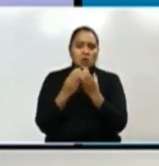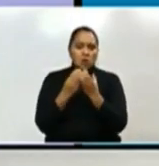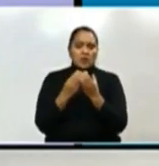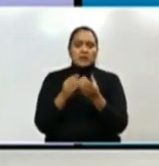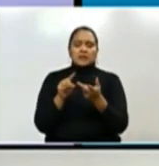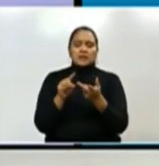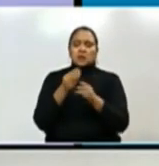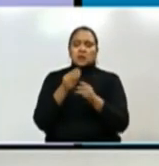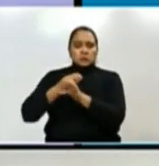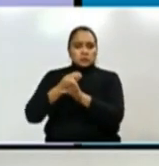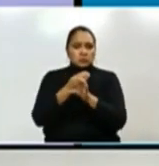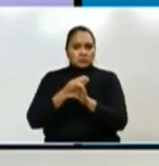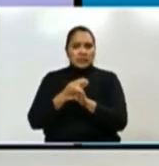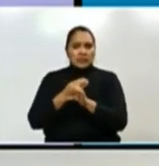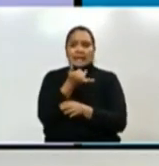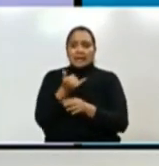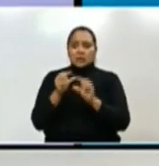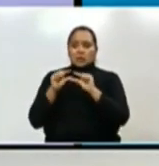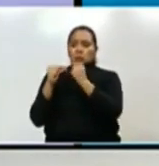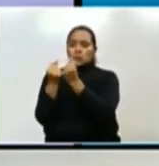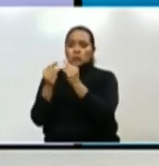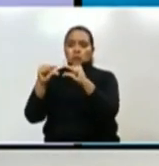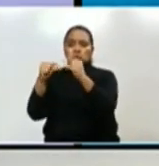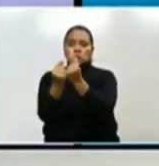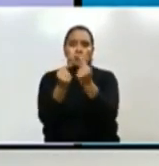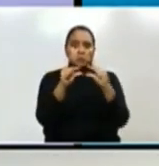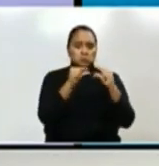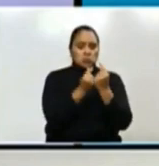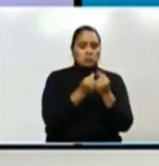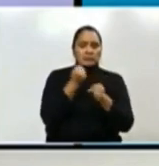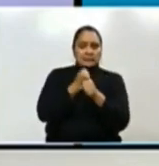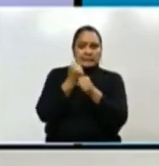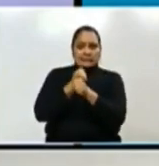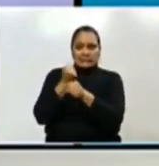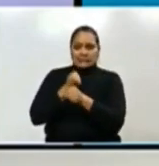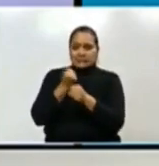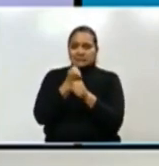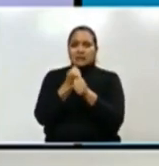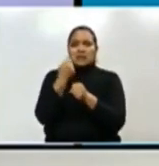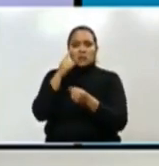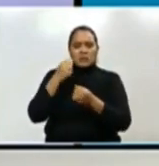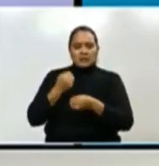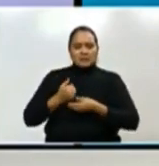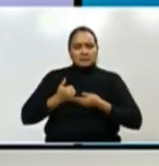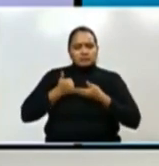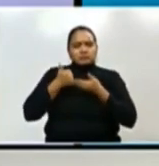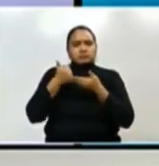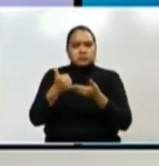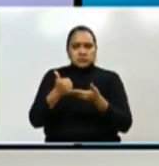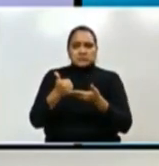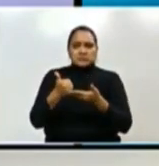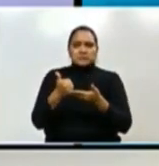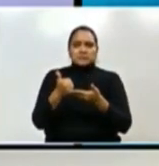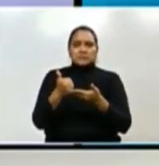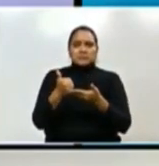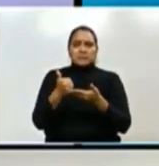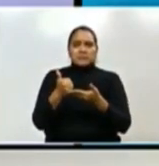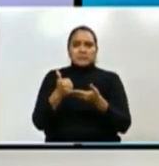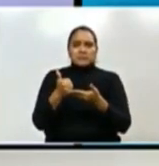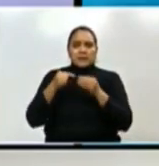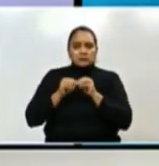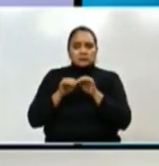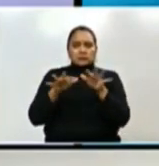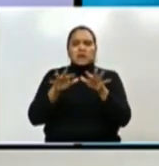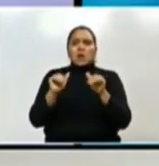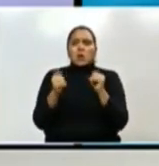Consejo de Seguridad y la Mesa Sectorial. Todos juntos estamos haciendo una labor titánica para generar las